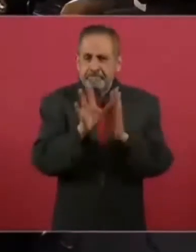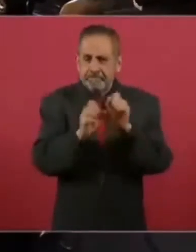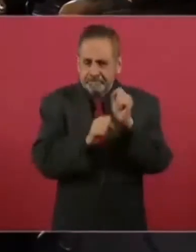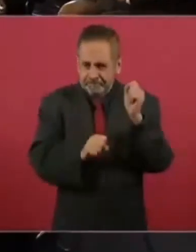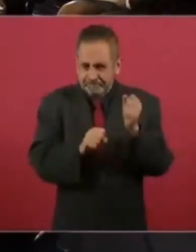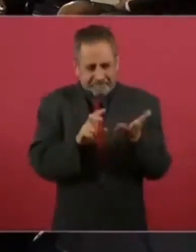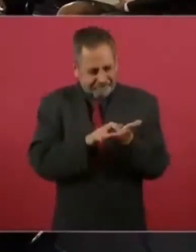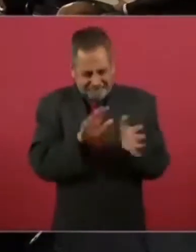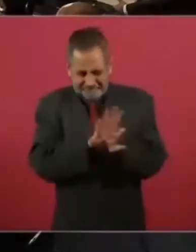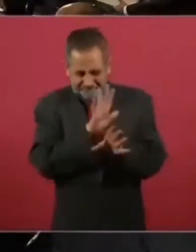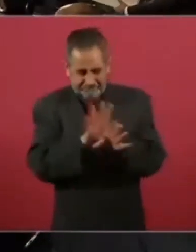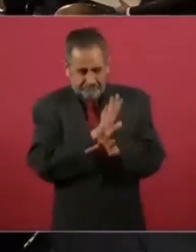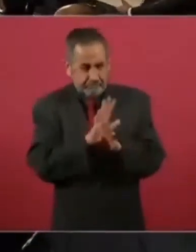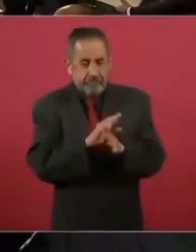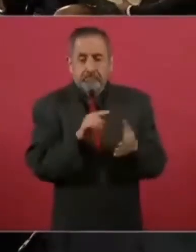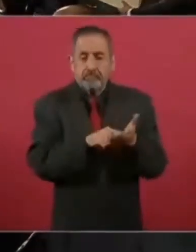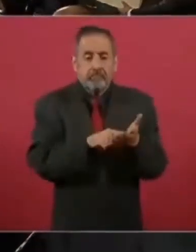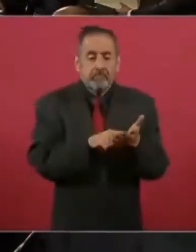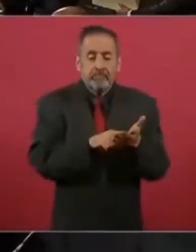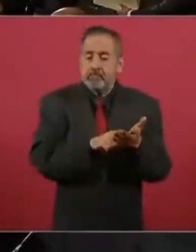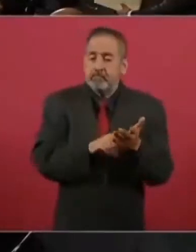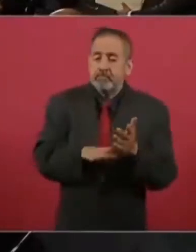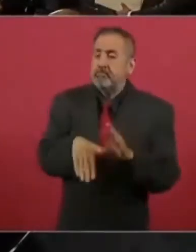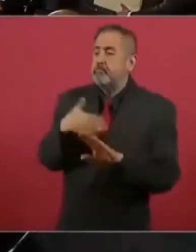en contra del pueblo.